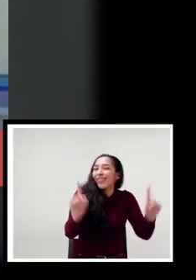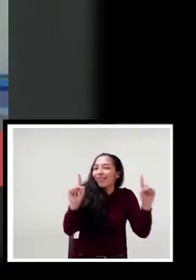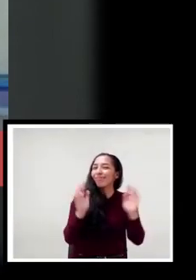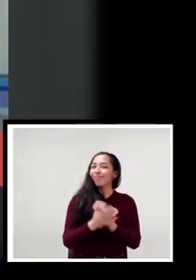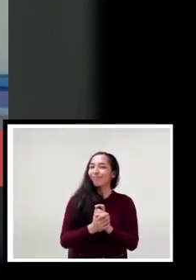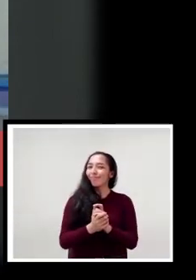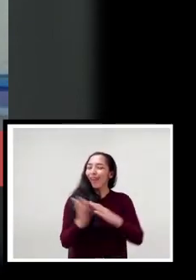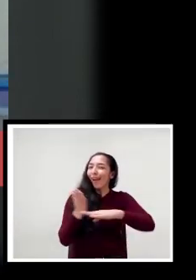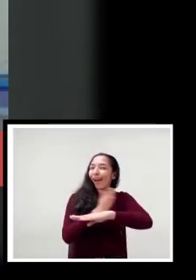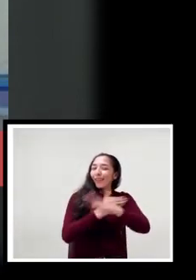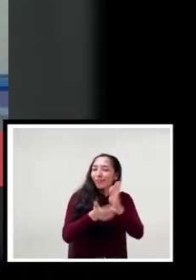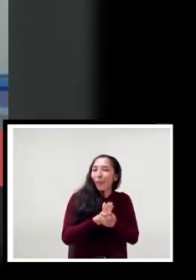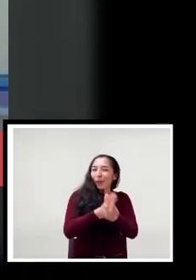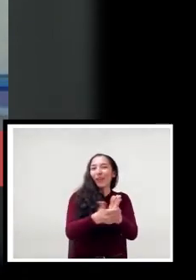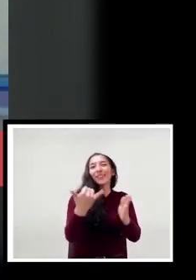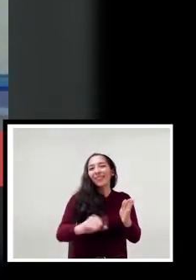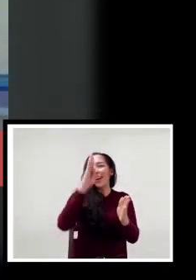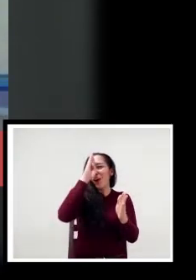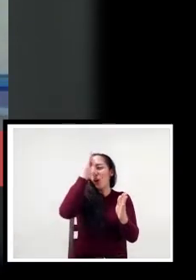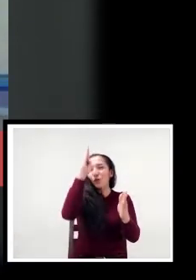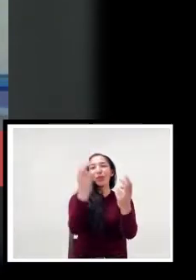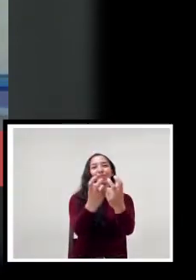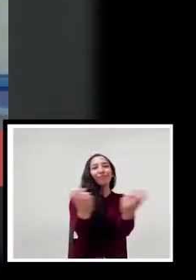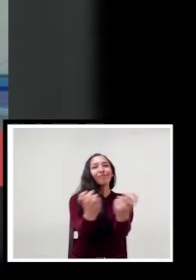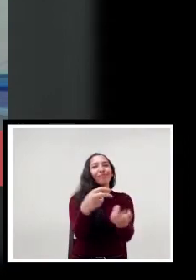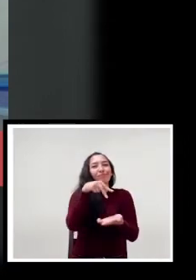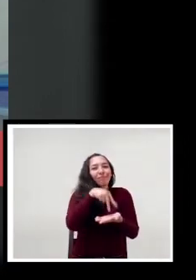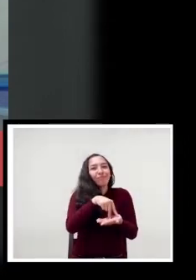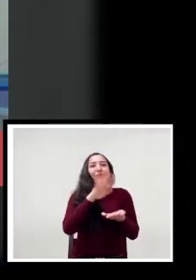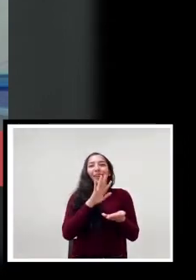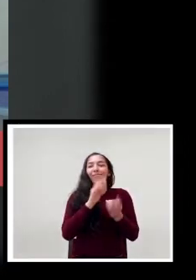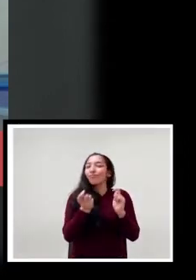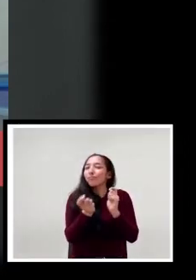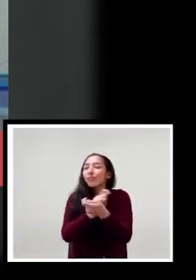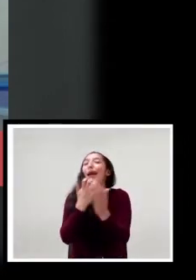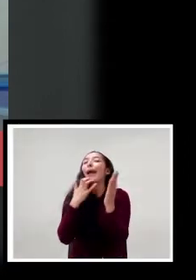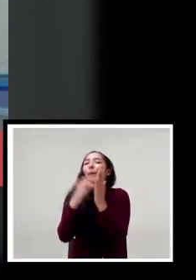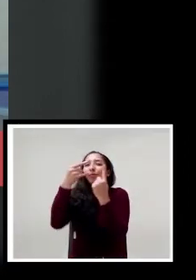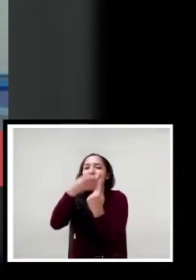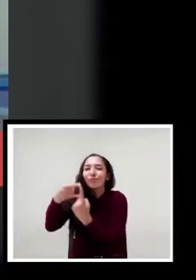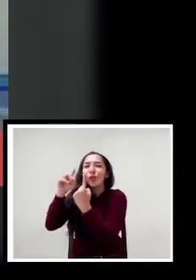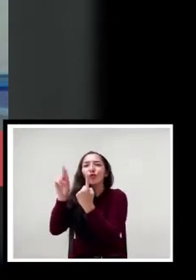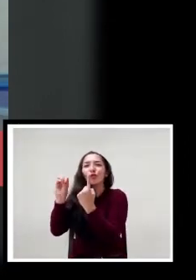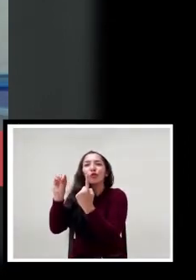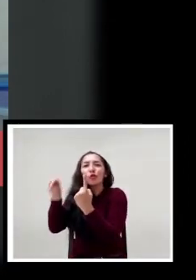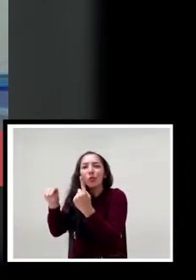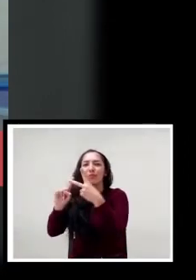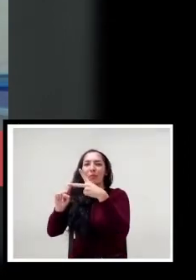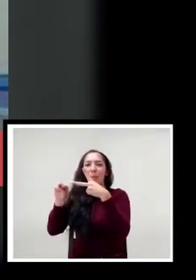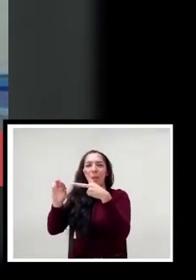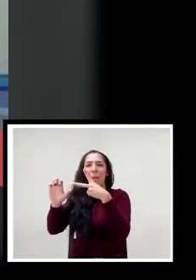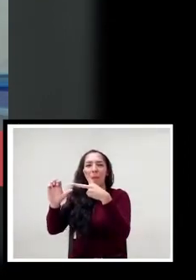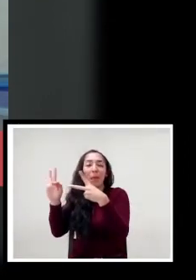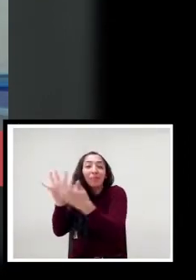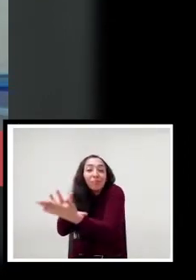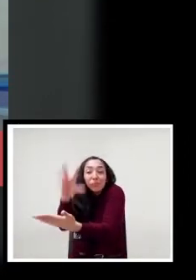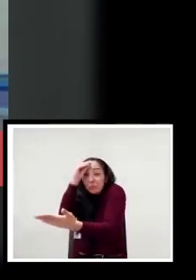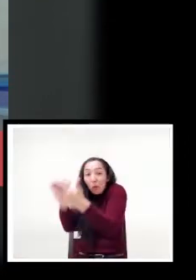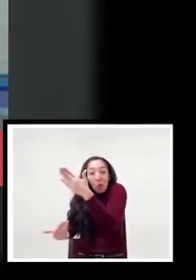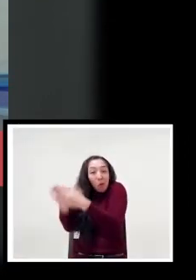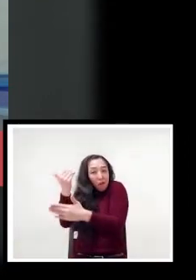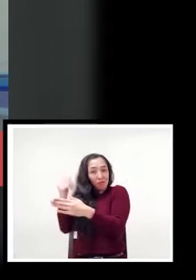sido necesario cambiar la manera de hacerlas, aprender qué es Zoom, aprender qué es Meet,